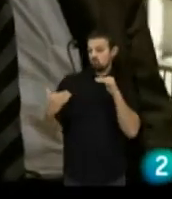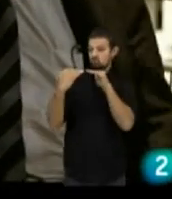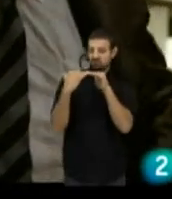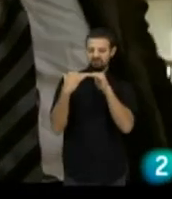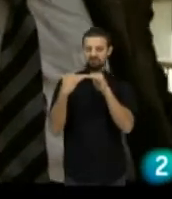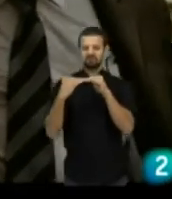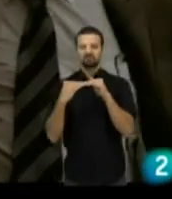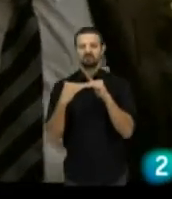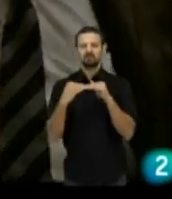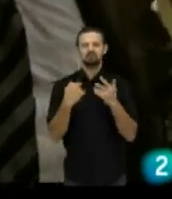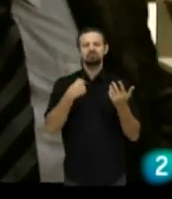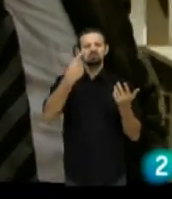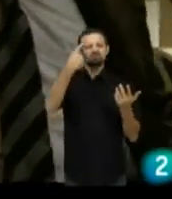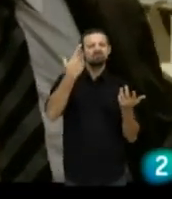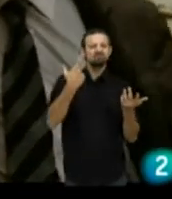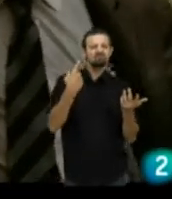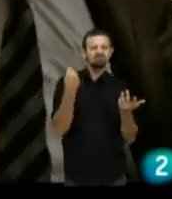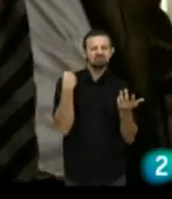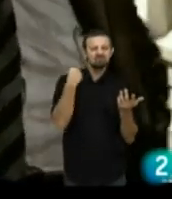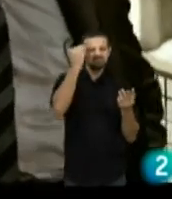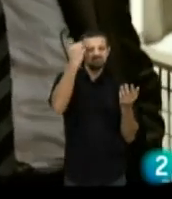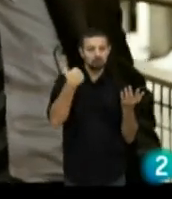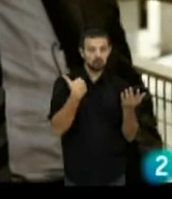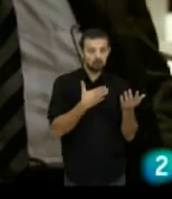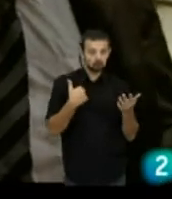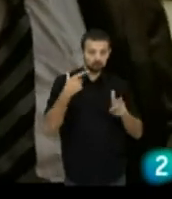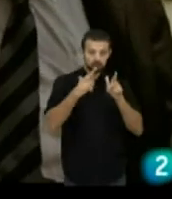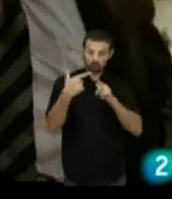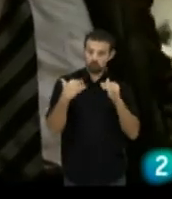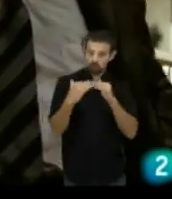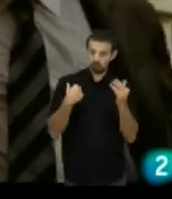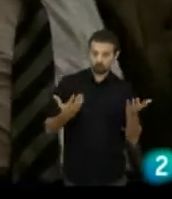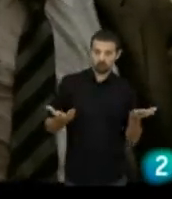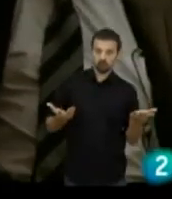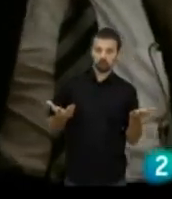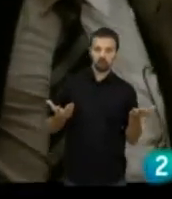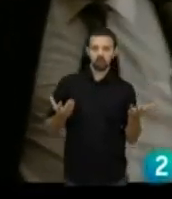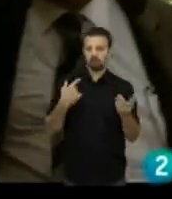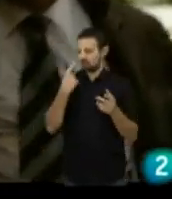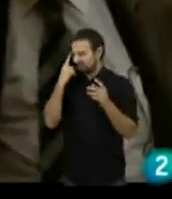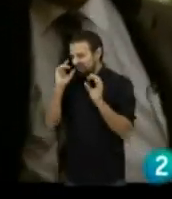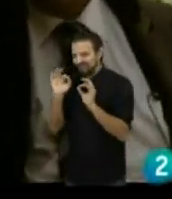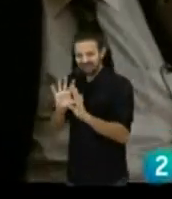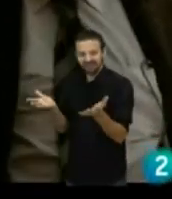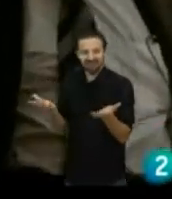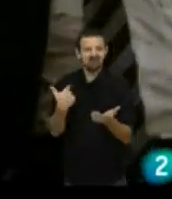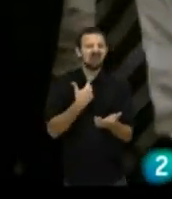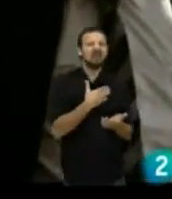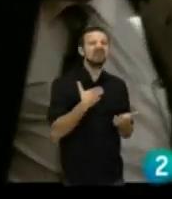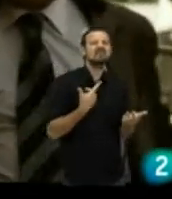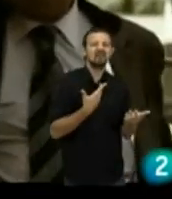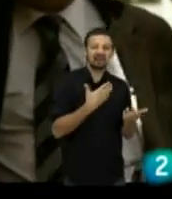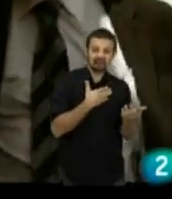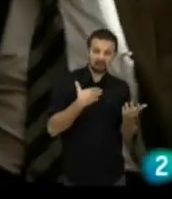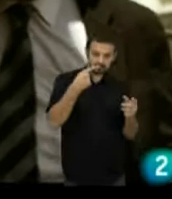resto de los ciudadanos, pero decían que, ¿qué pretendíamos, no? Claro, que nos pretendíamos viajar exactamente igual que los demás, ¿no? Claro. Decían que, ¿qué pretendíamos?